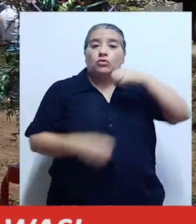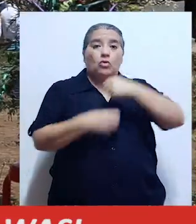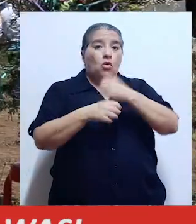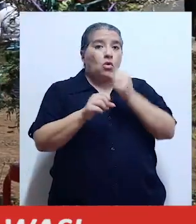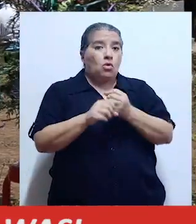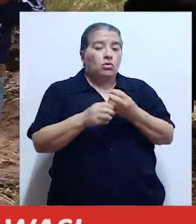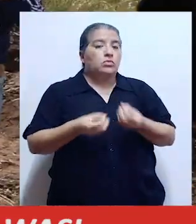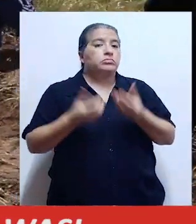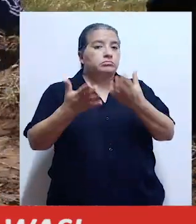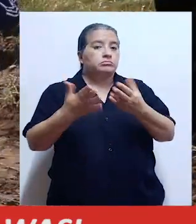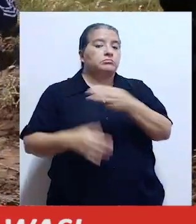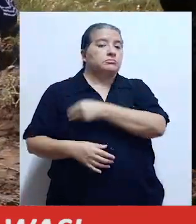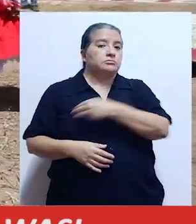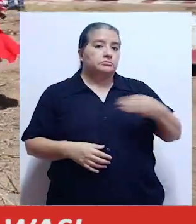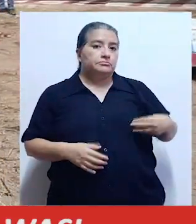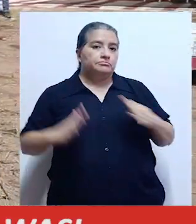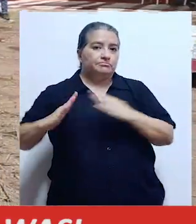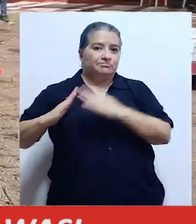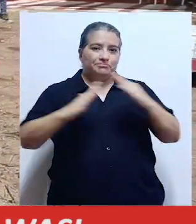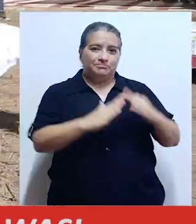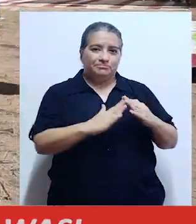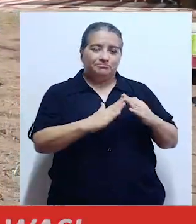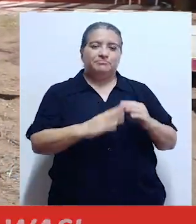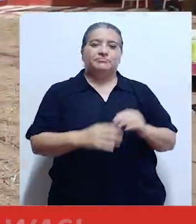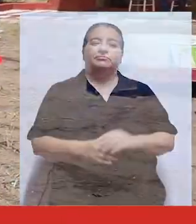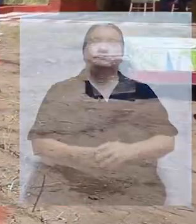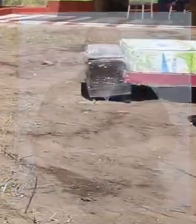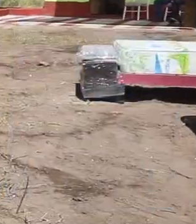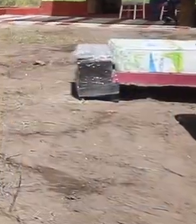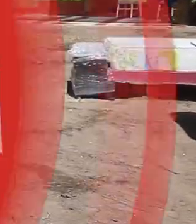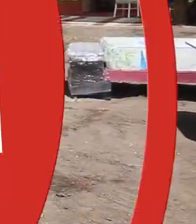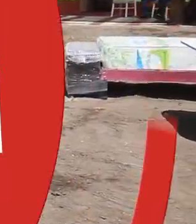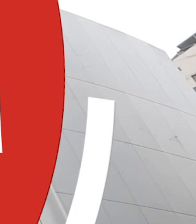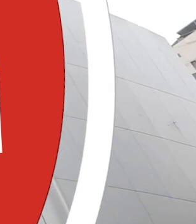Obras fueron financiadas por el Ministerio de Vivienda